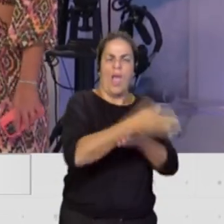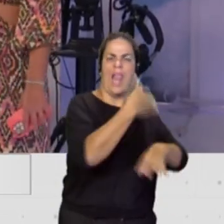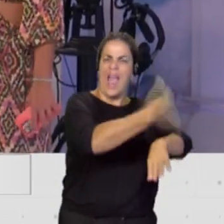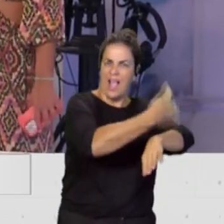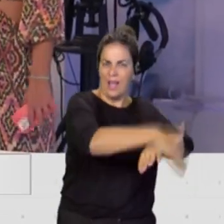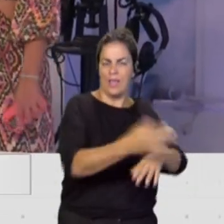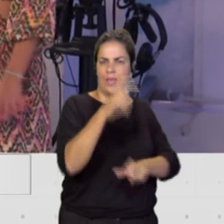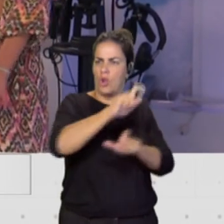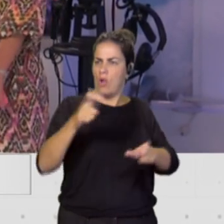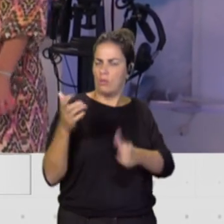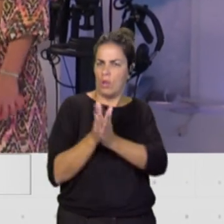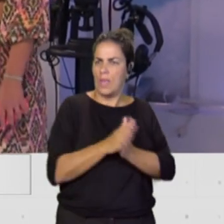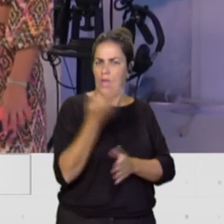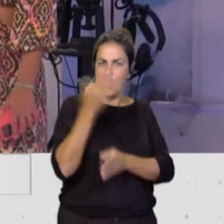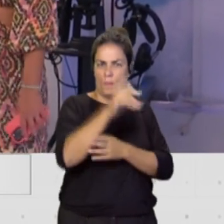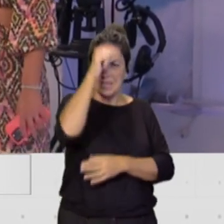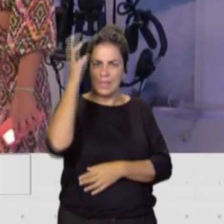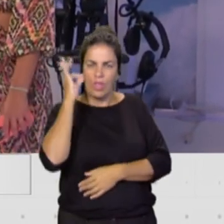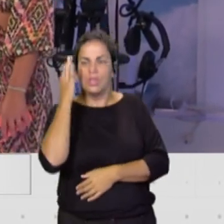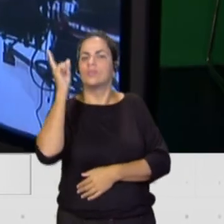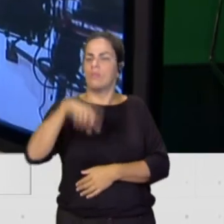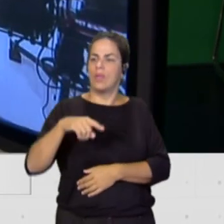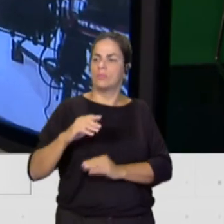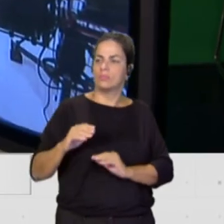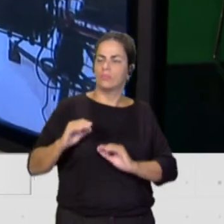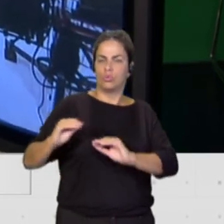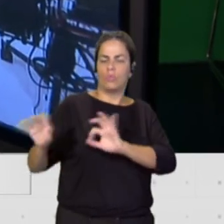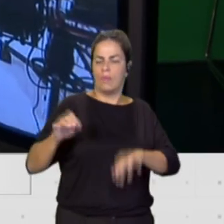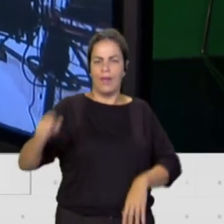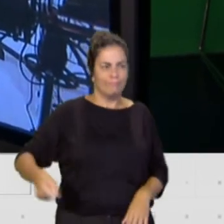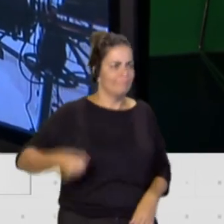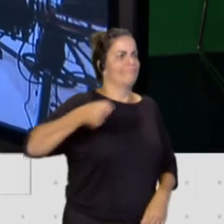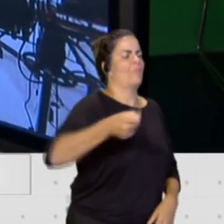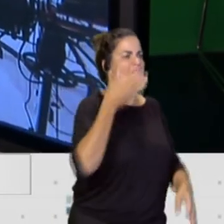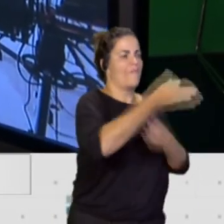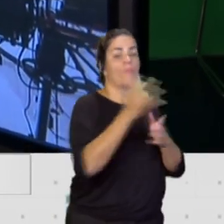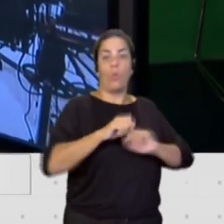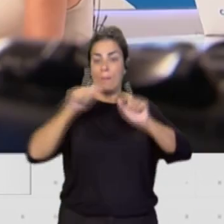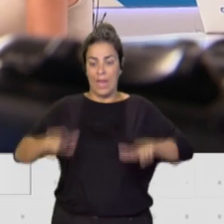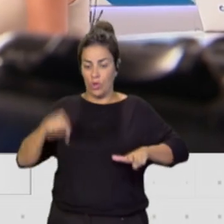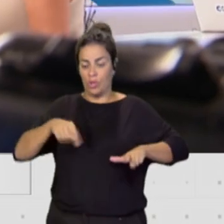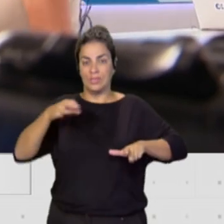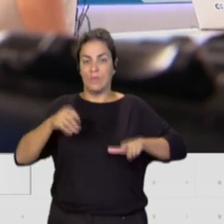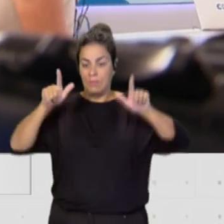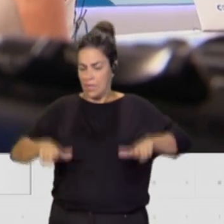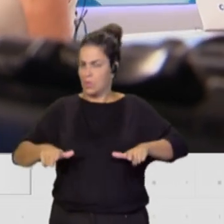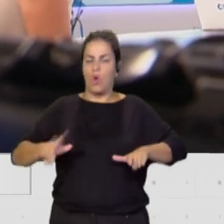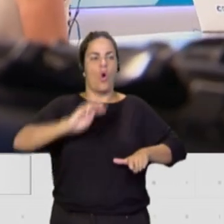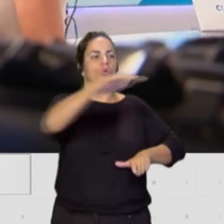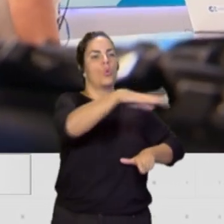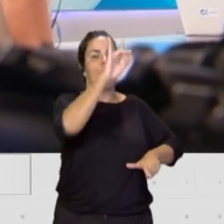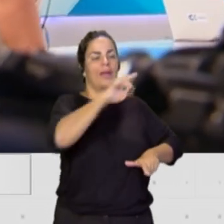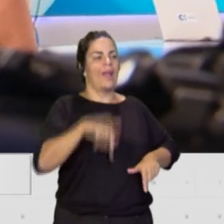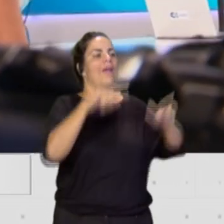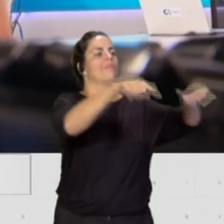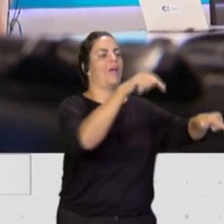presentadoras, nuestros presentadores, también cojan su maleta y hagan el plató en otro rincón de Canarias. Eso lo vamos a ver el